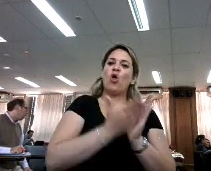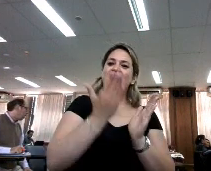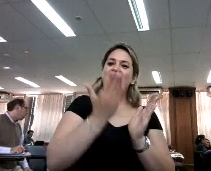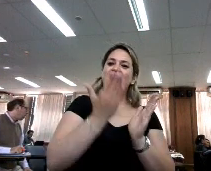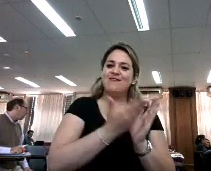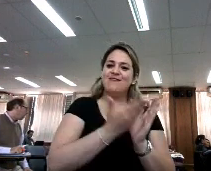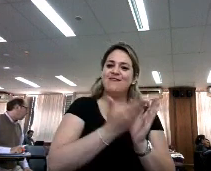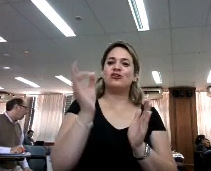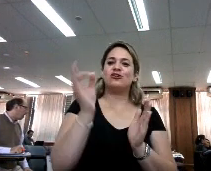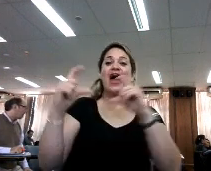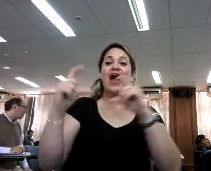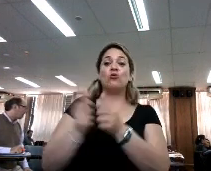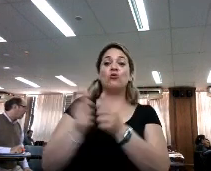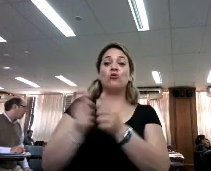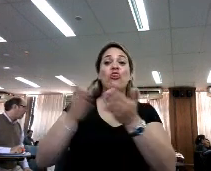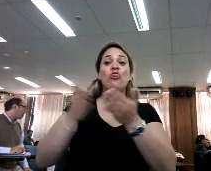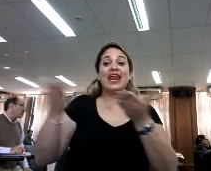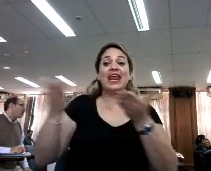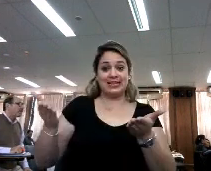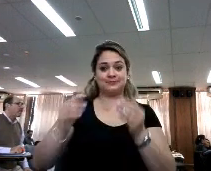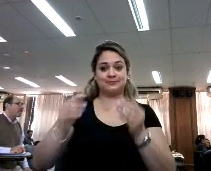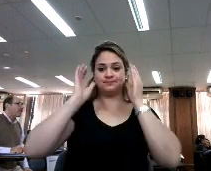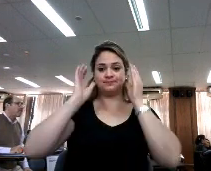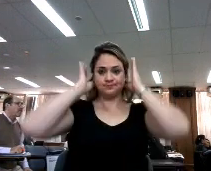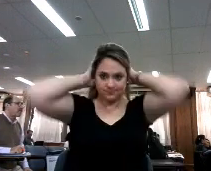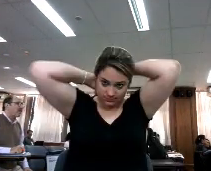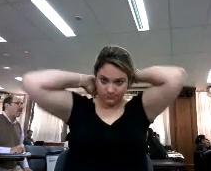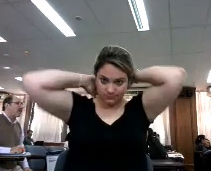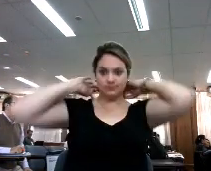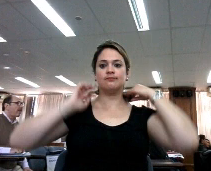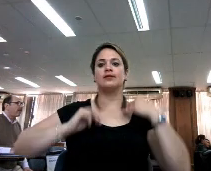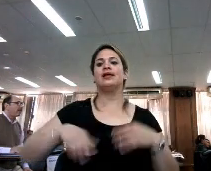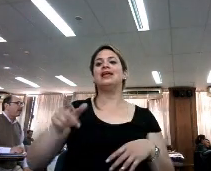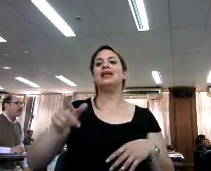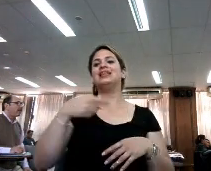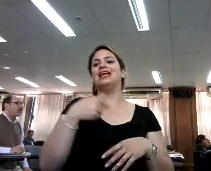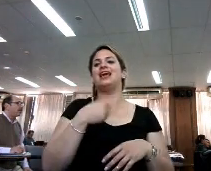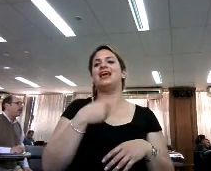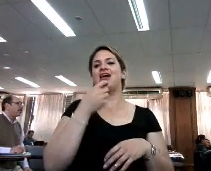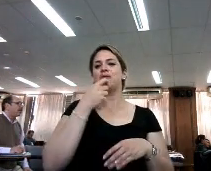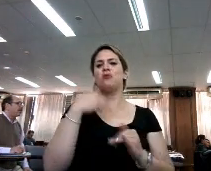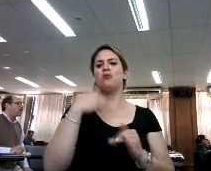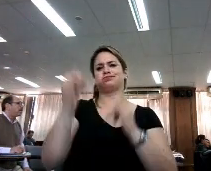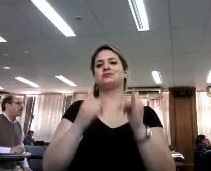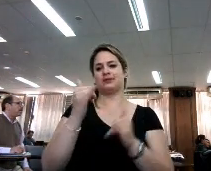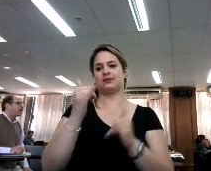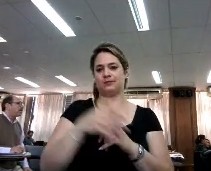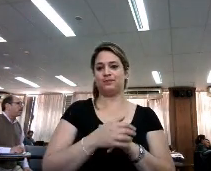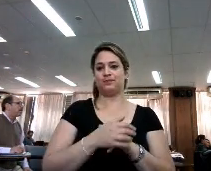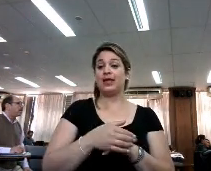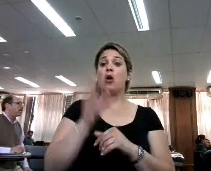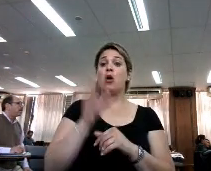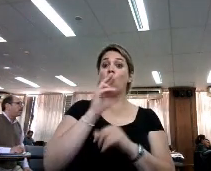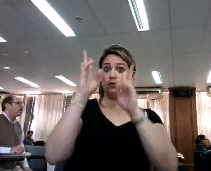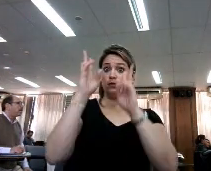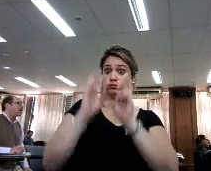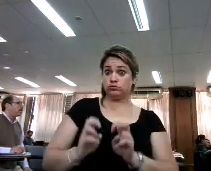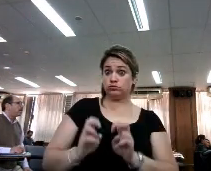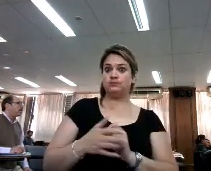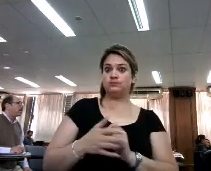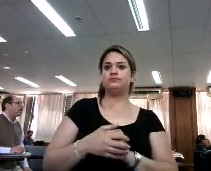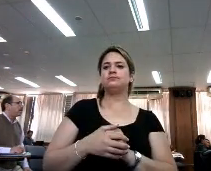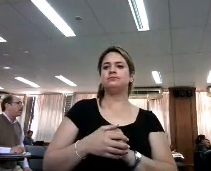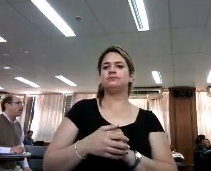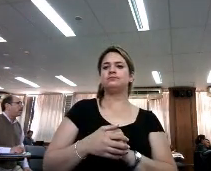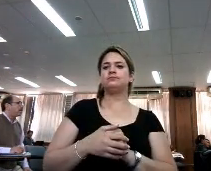artículos en revistas. Este es el caso que les quería comentar. Esta investigadora, si